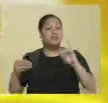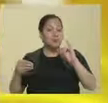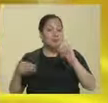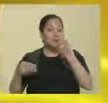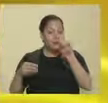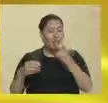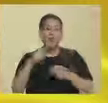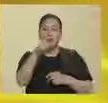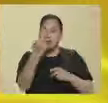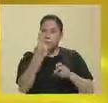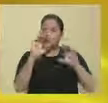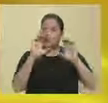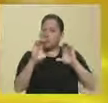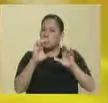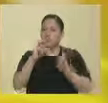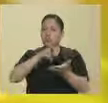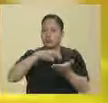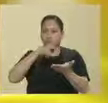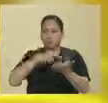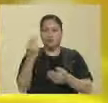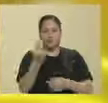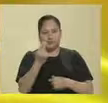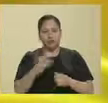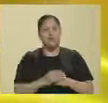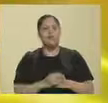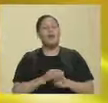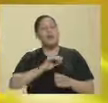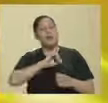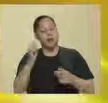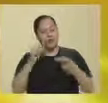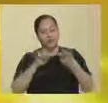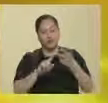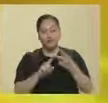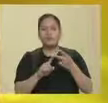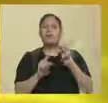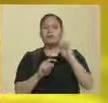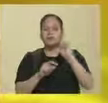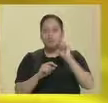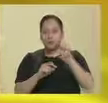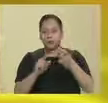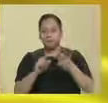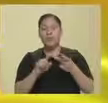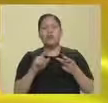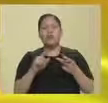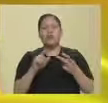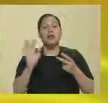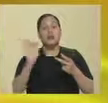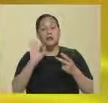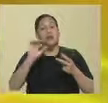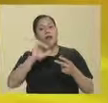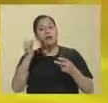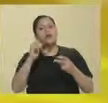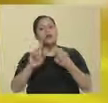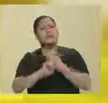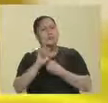primero que debemos de manejar mucho con los niños. La otra es ver si hay alguna otra causa